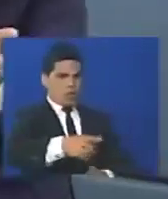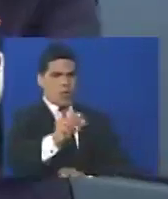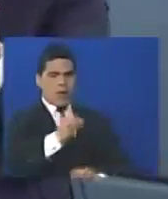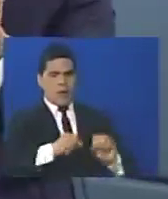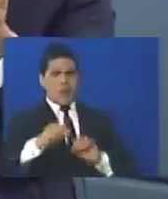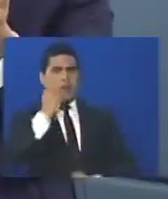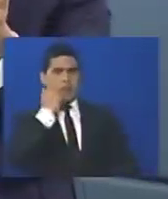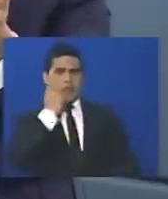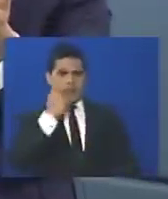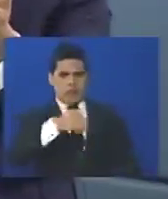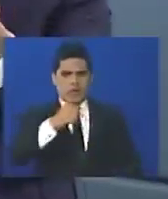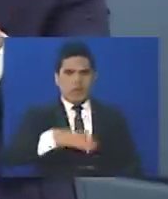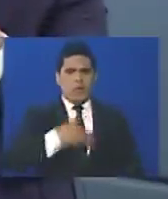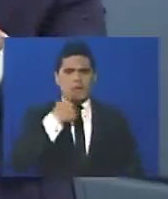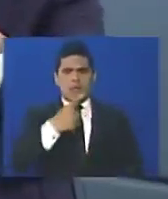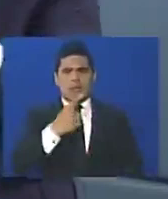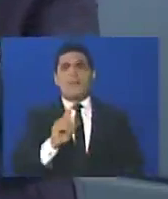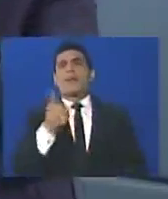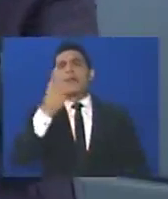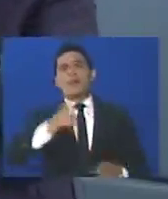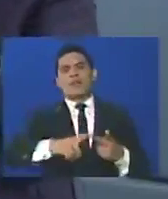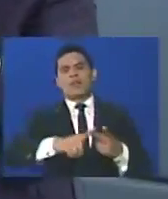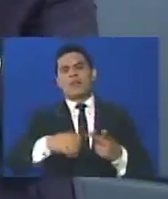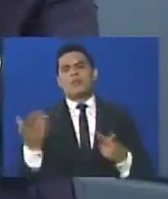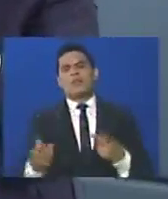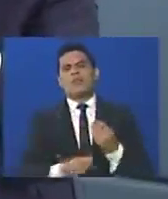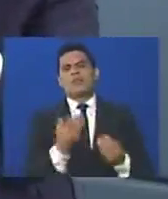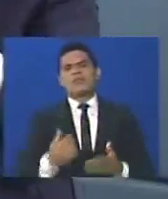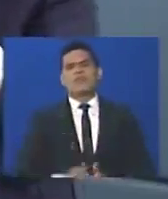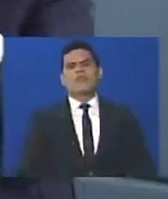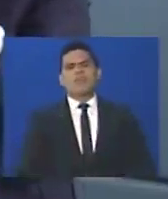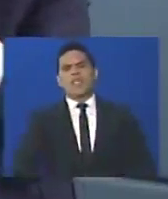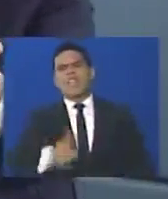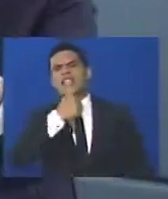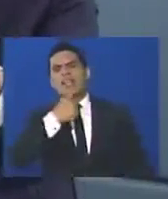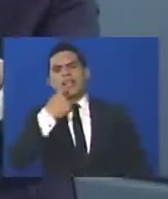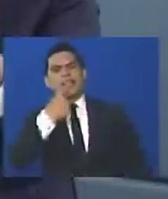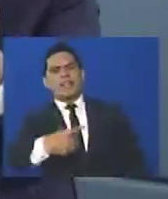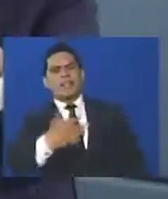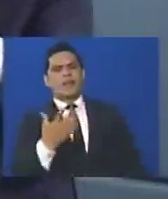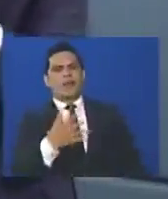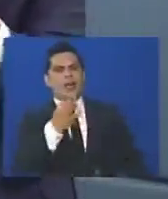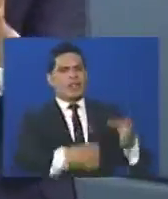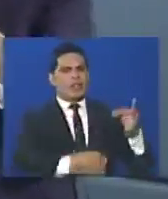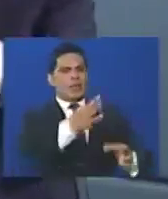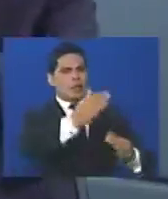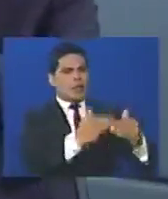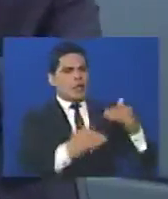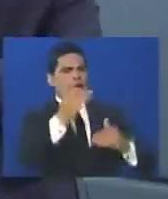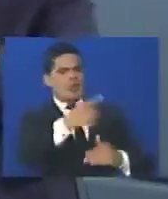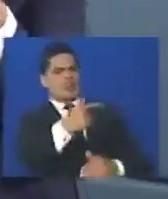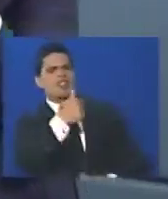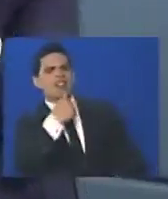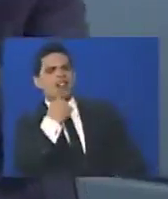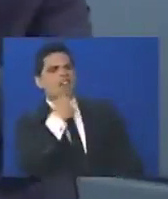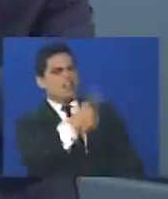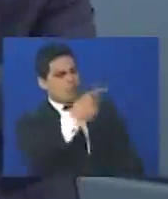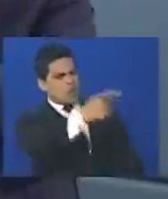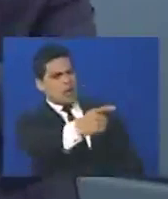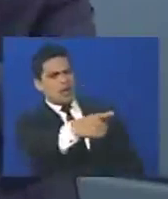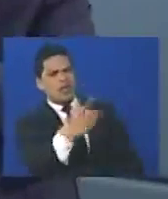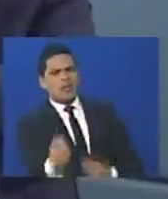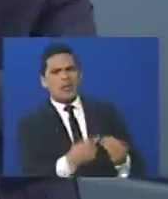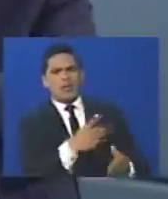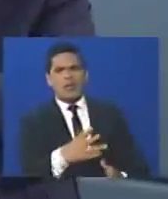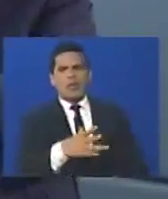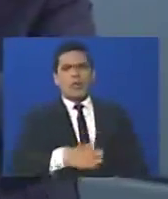evitar que protesten, o para evitar que griten, en primer lugar, y en segundo lugar, ¿quién le dijo, a los señores del Tribunal Supremo de Justicia, ¿quién les dijo,